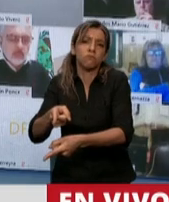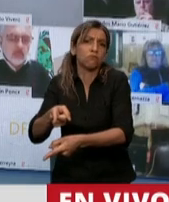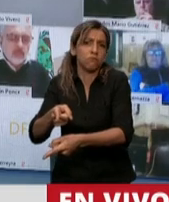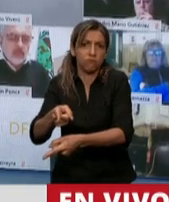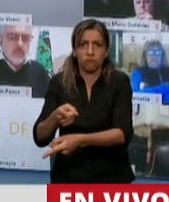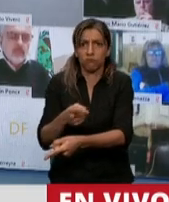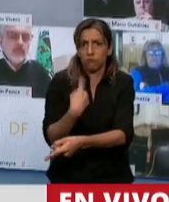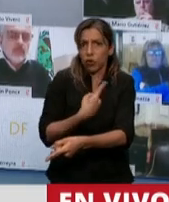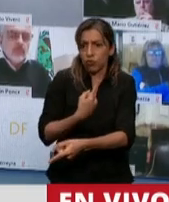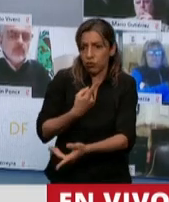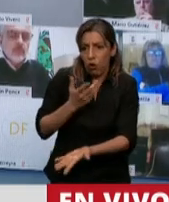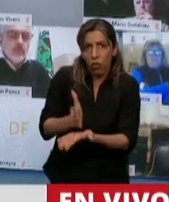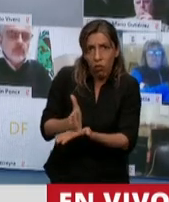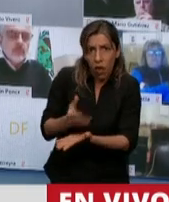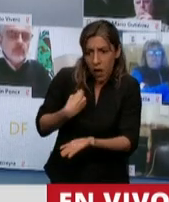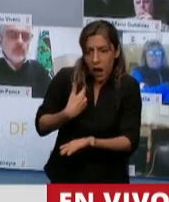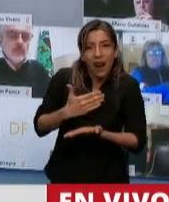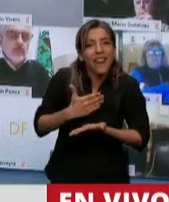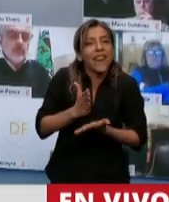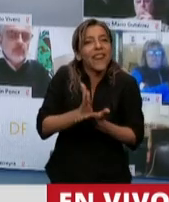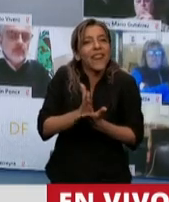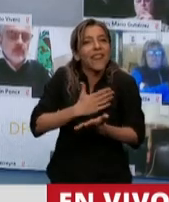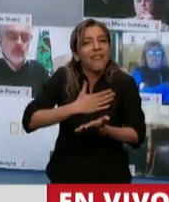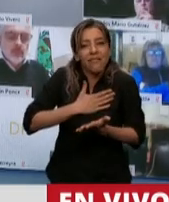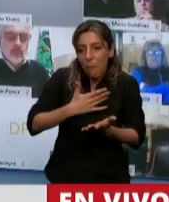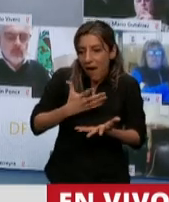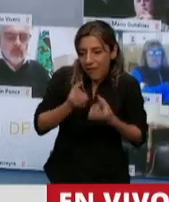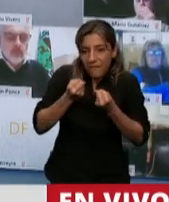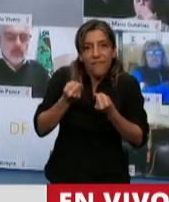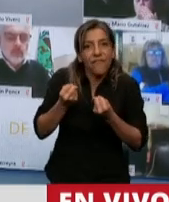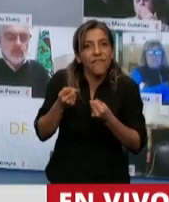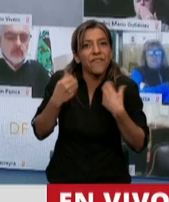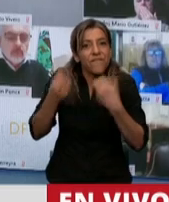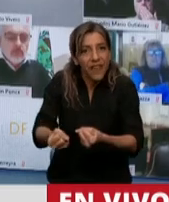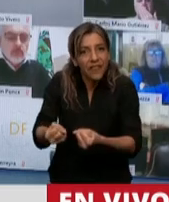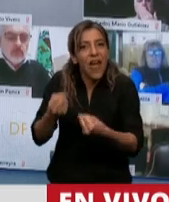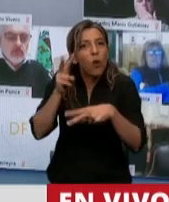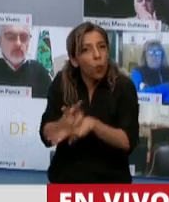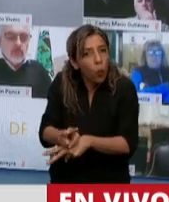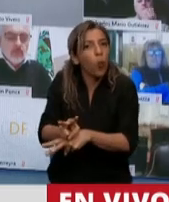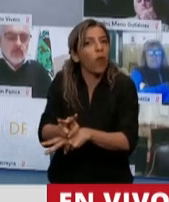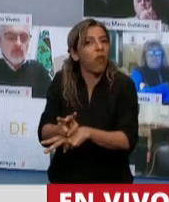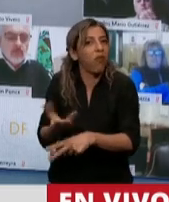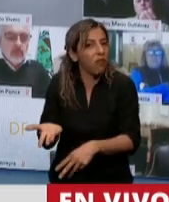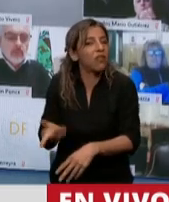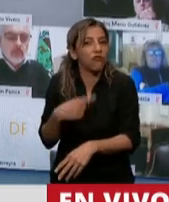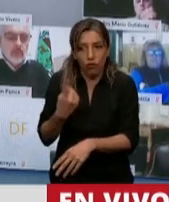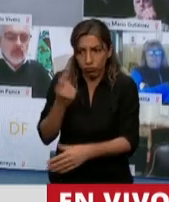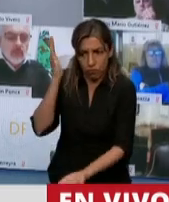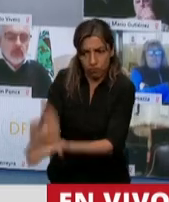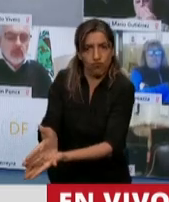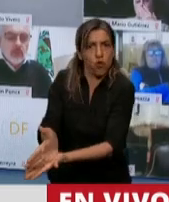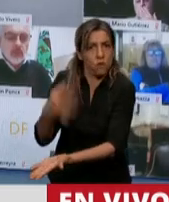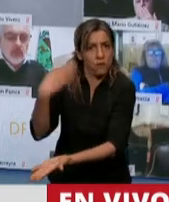soberanos sobre el Atlántico Sur, incluida Malvinas, incluida la Antártida, donde tenemos presencia de más de 100 años, y